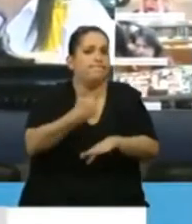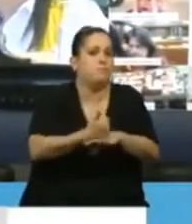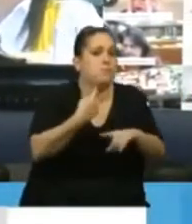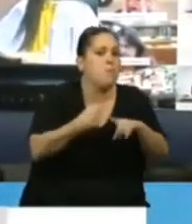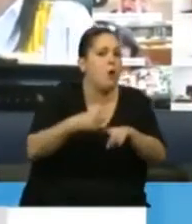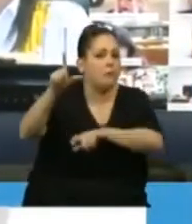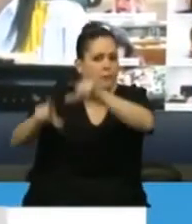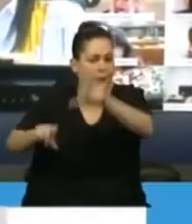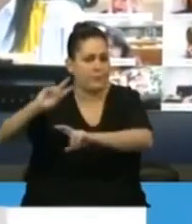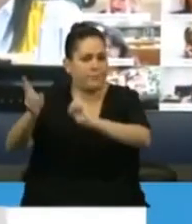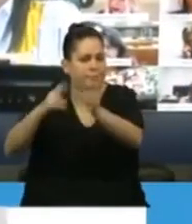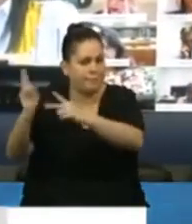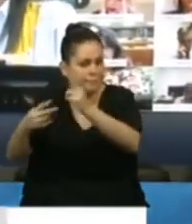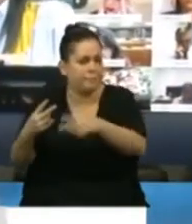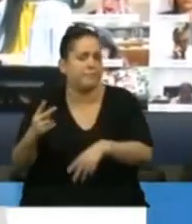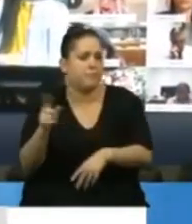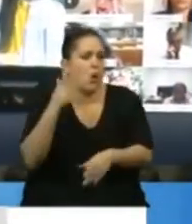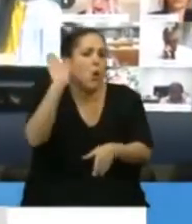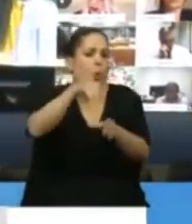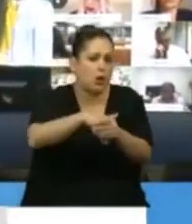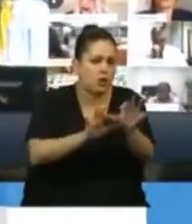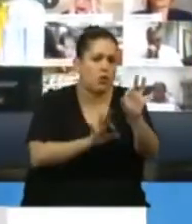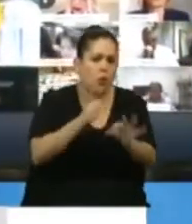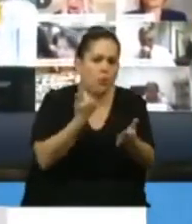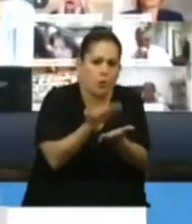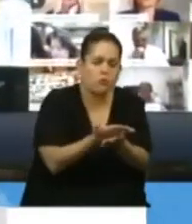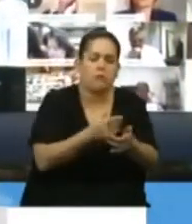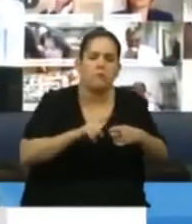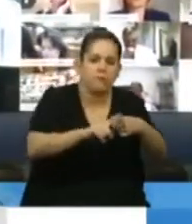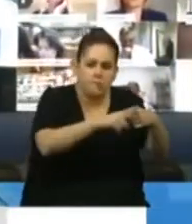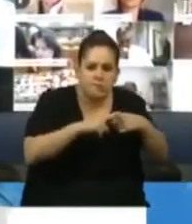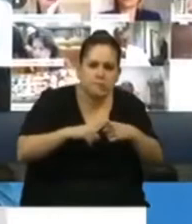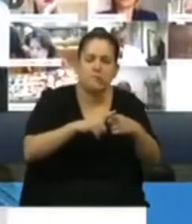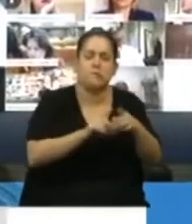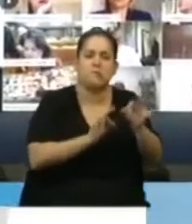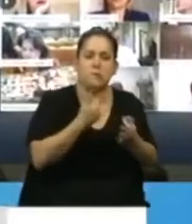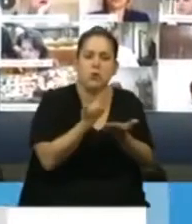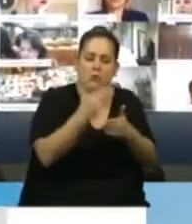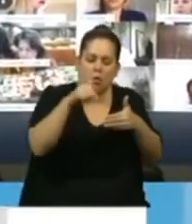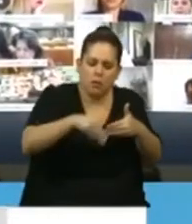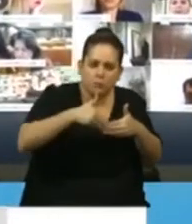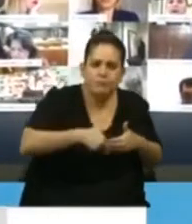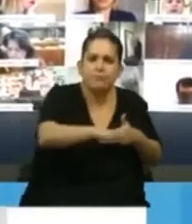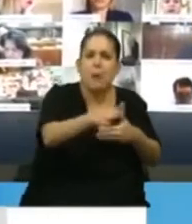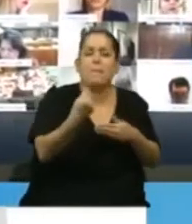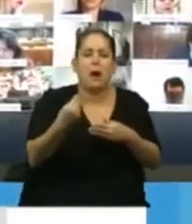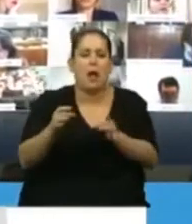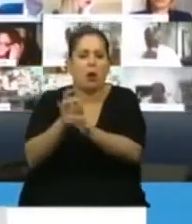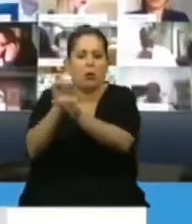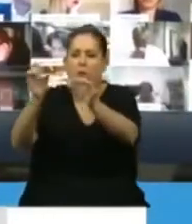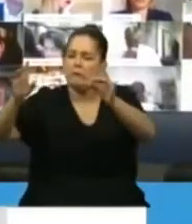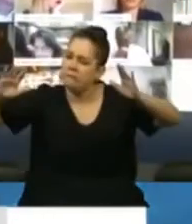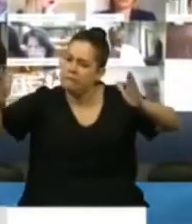votando este proyecto y legislando de ahora en adelante para que los contagios no aumenten